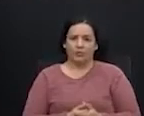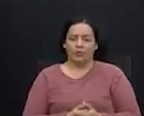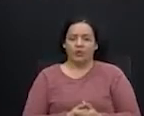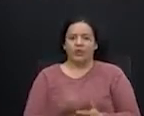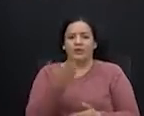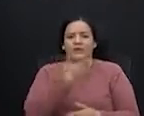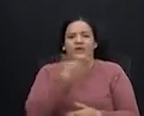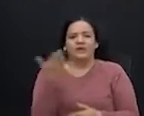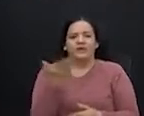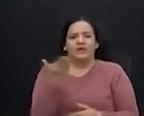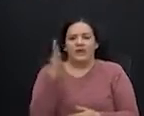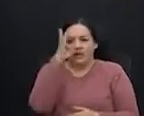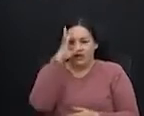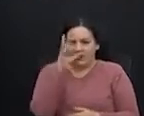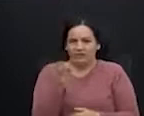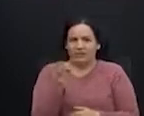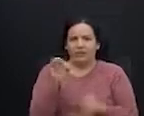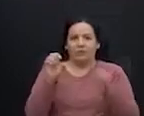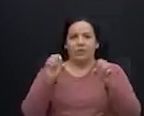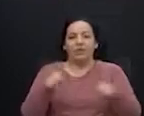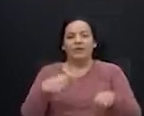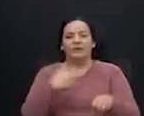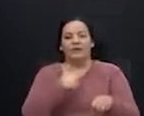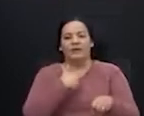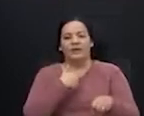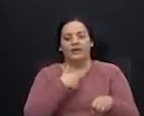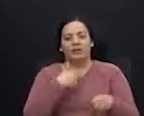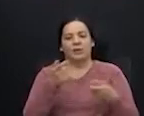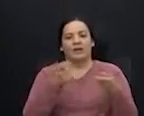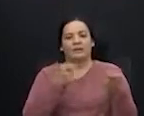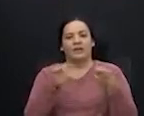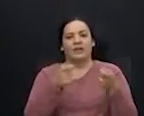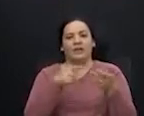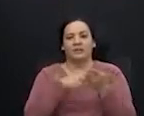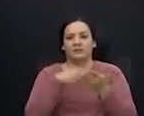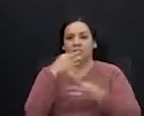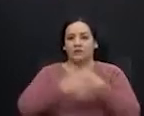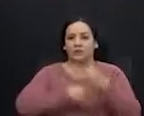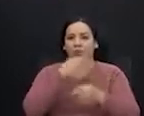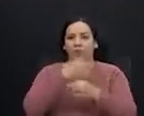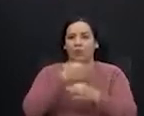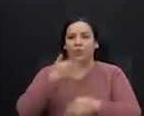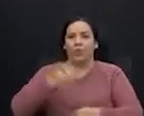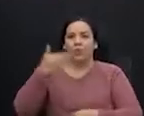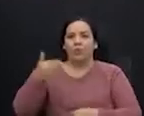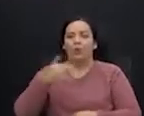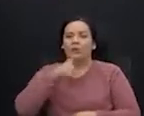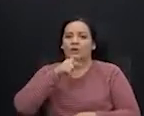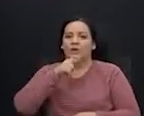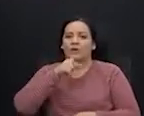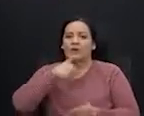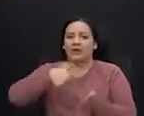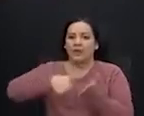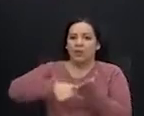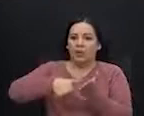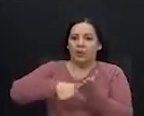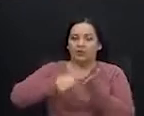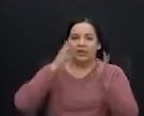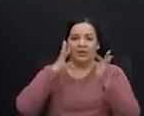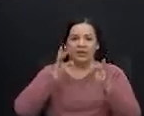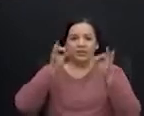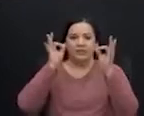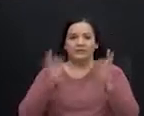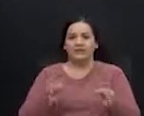¿Qué credibilidad puede tener una medida de este tipo cuando los que la votan, los que la deciden,